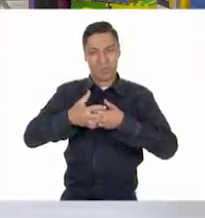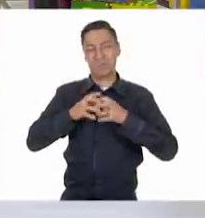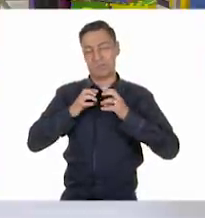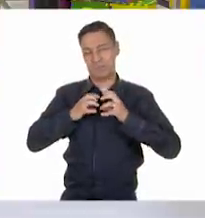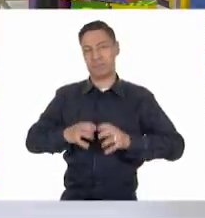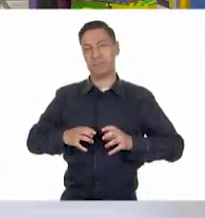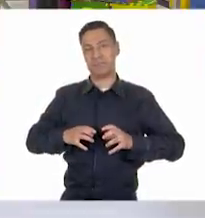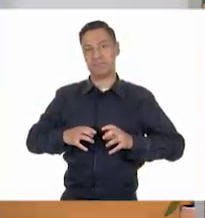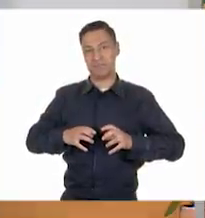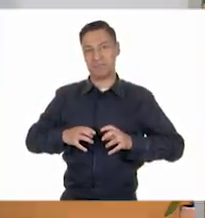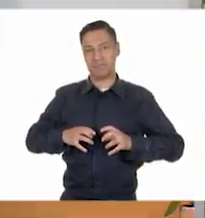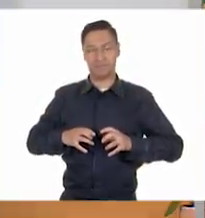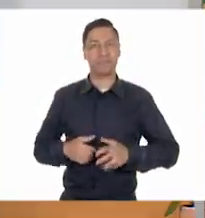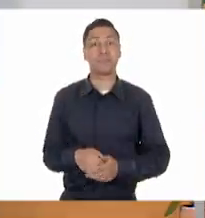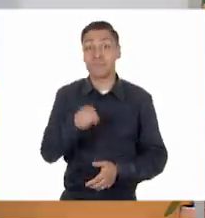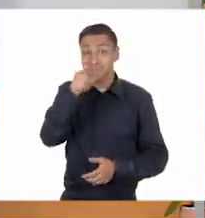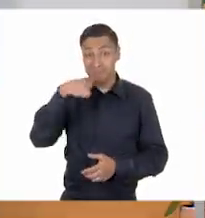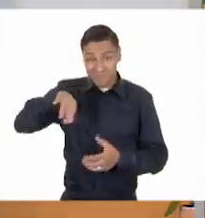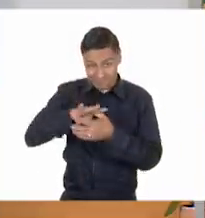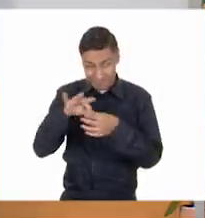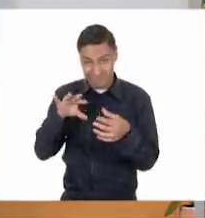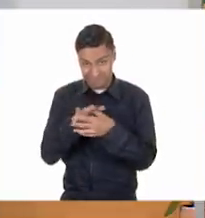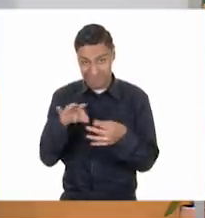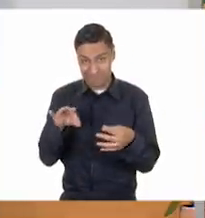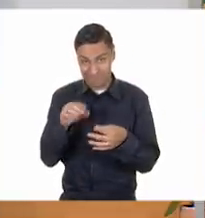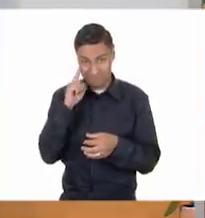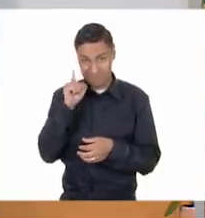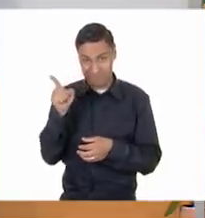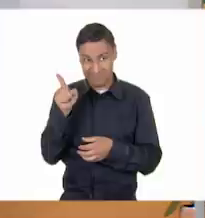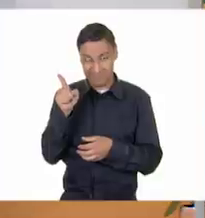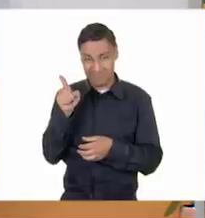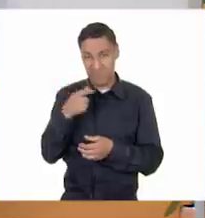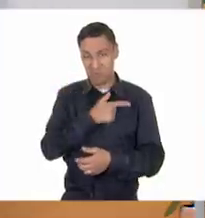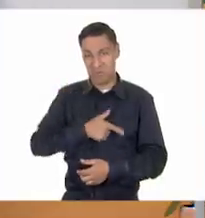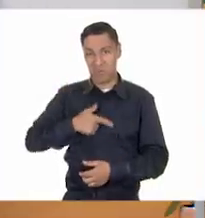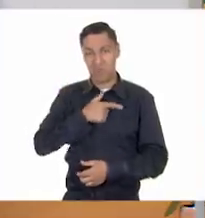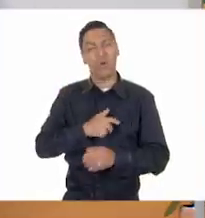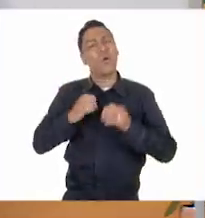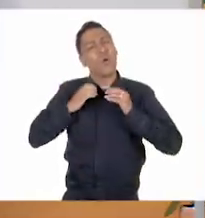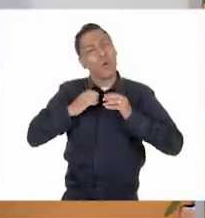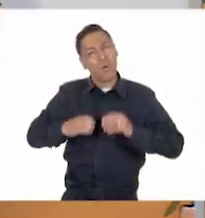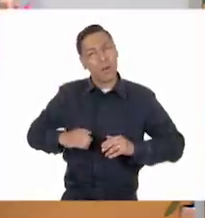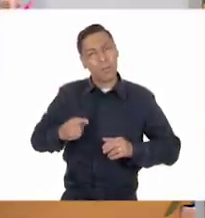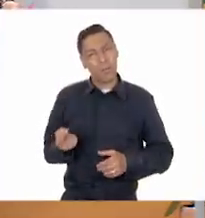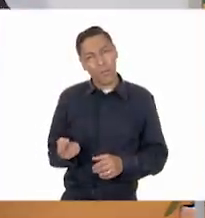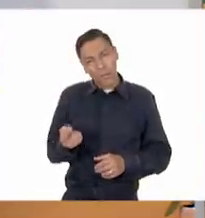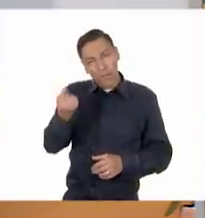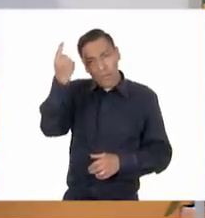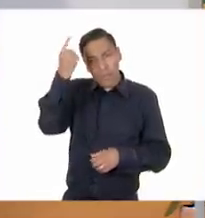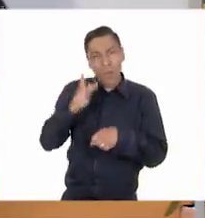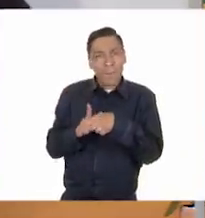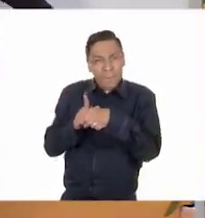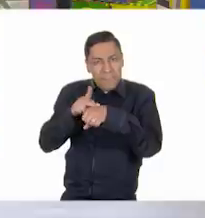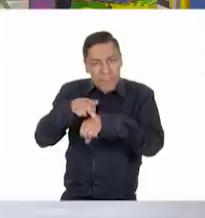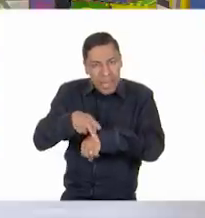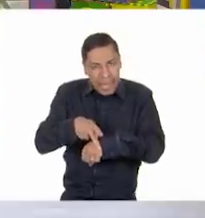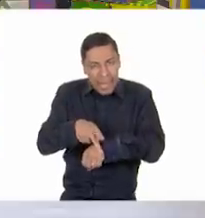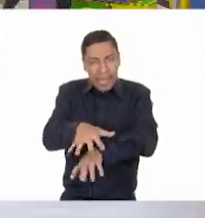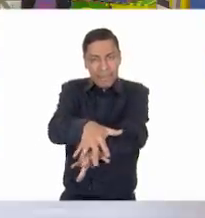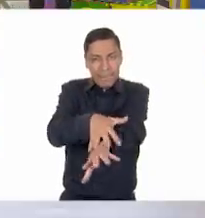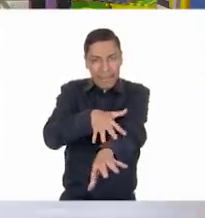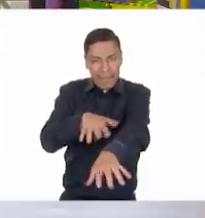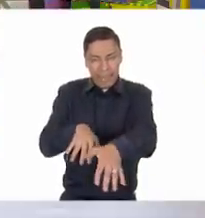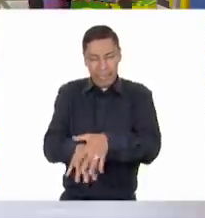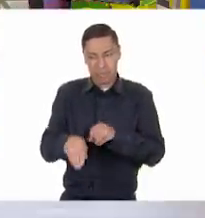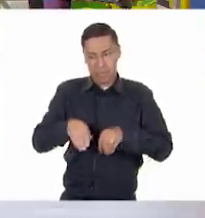lo que acabamos de leer. ¿Y qué te llamó la atención? Que el cuerpo no nada más crece en la piel y en los pies